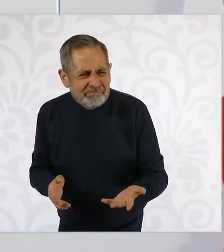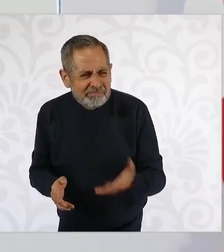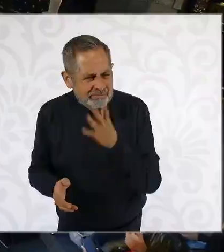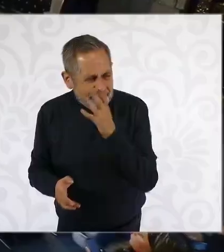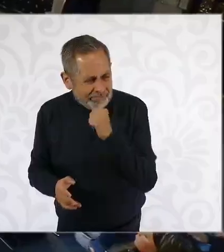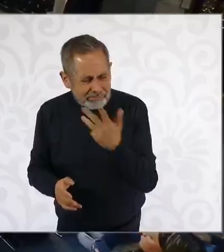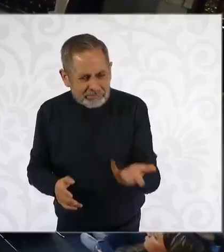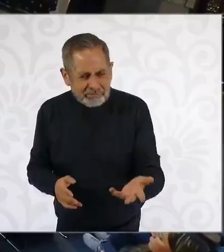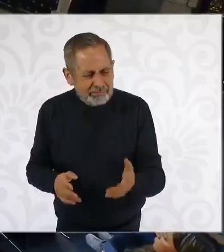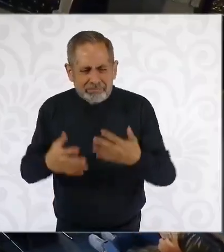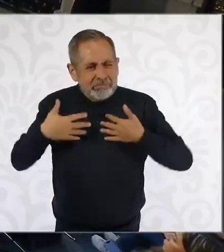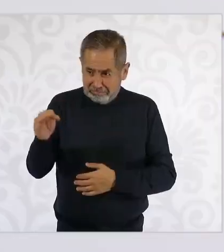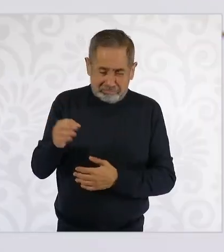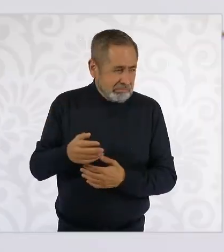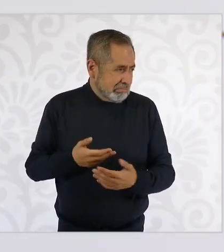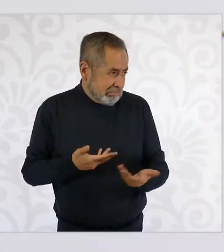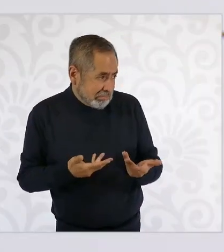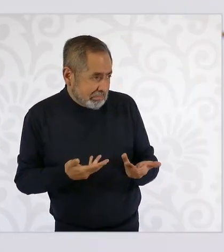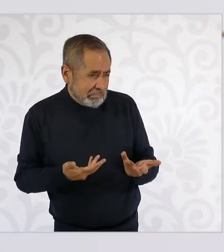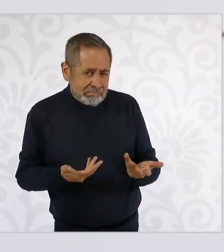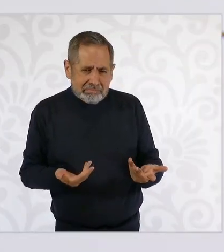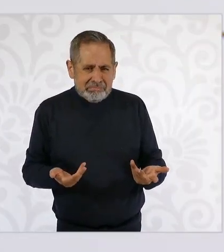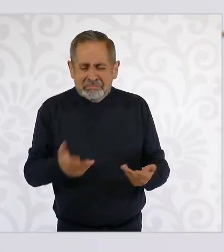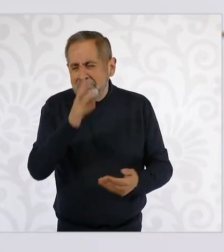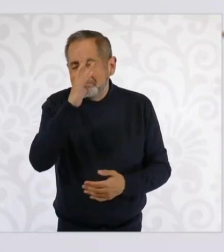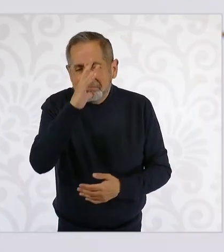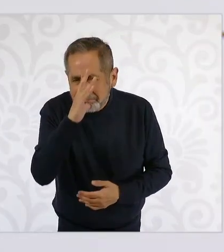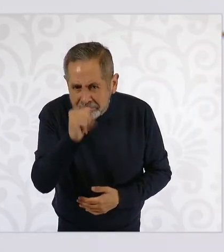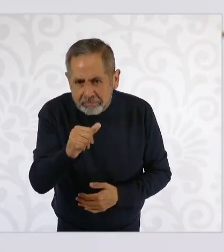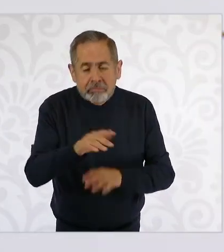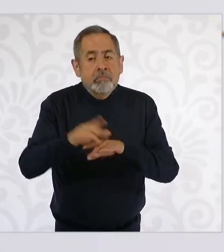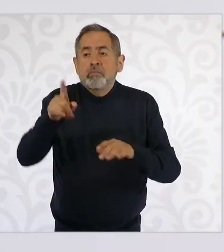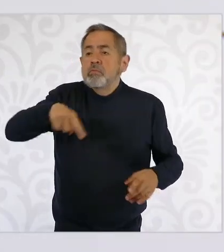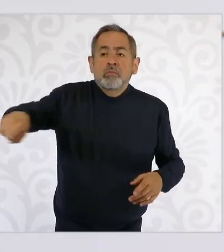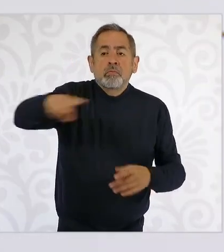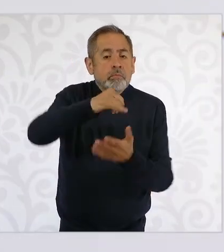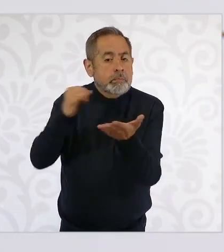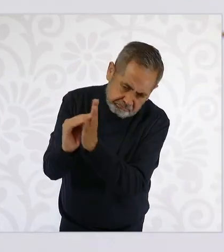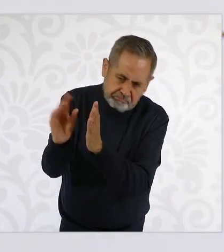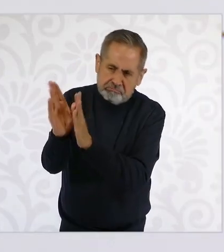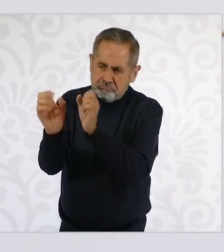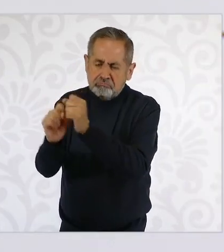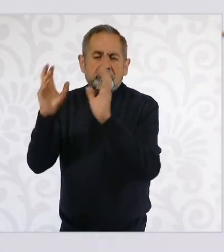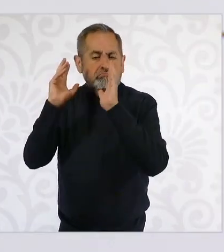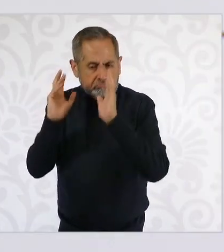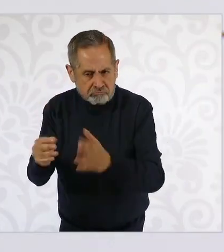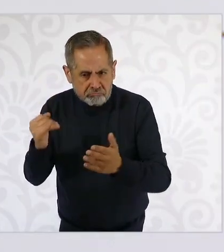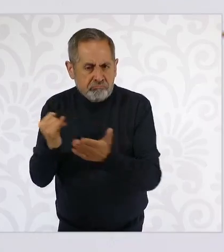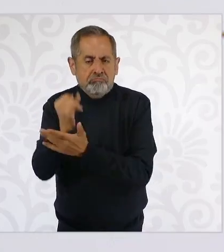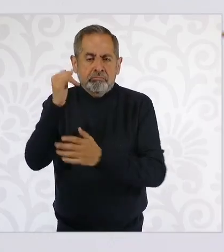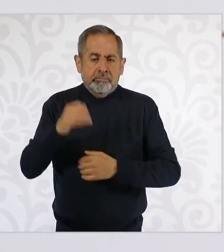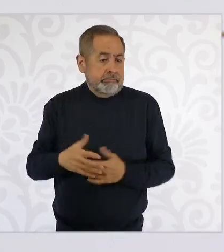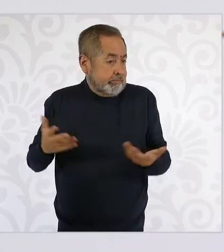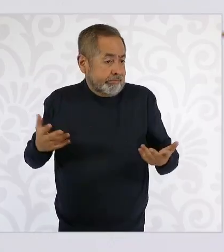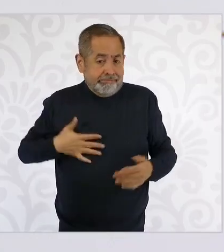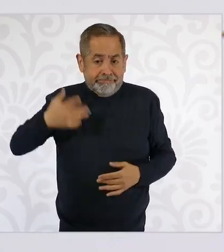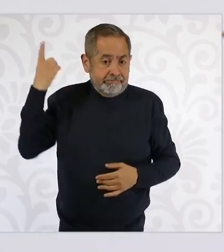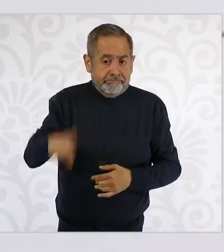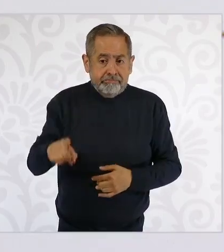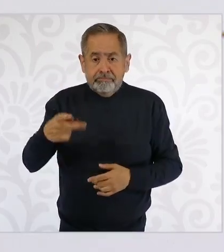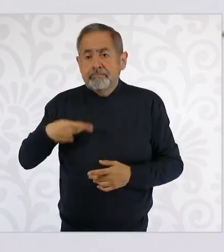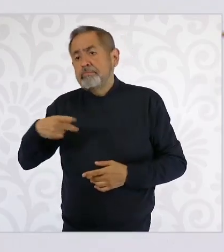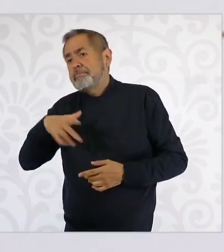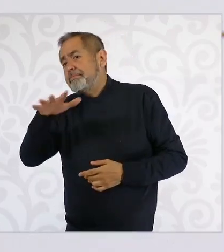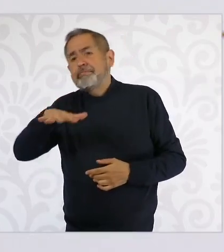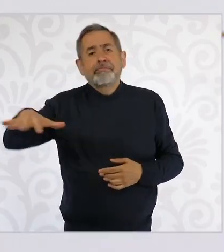Porque no se entiende. El pueblo de México tomó una decisión. La democracia es el poder del pueblo por